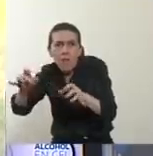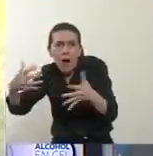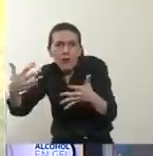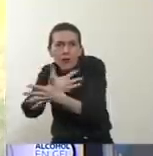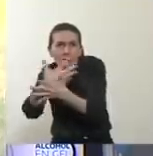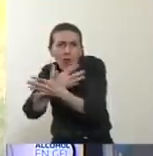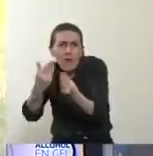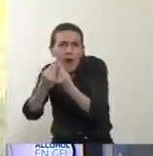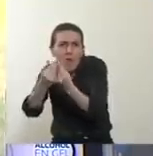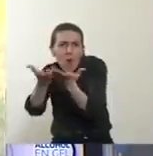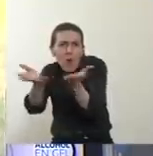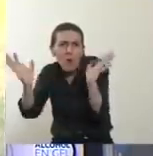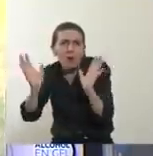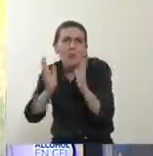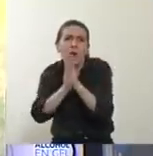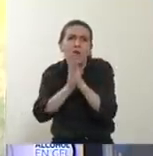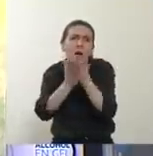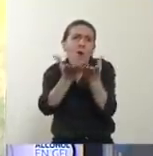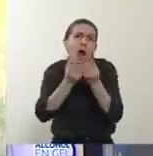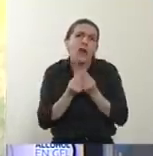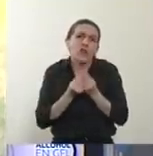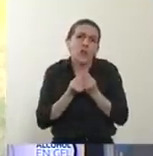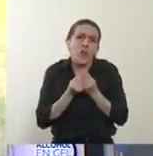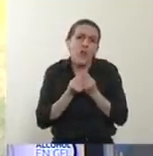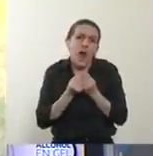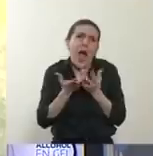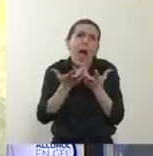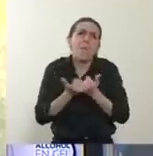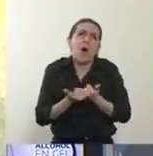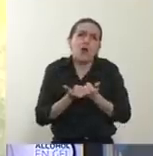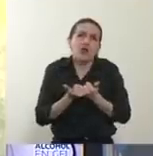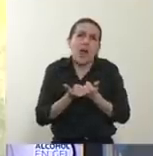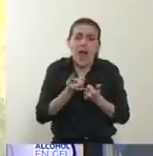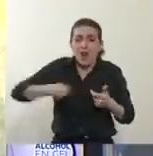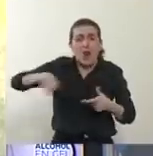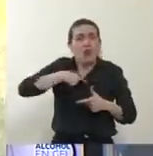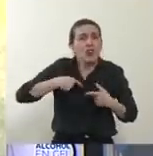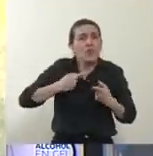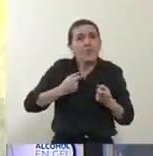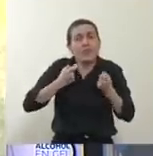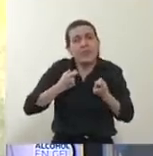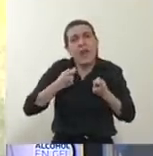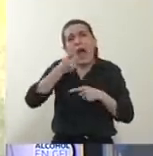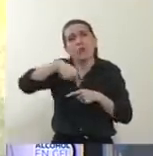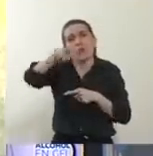les pido que nos ayuden y nos acompañen, porque nosotros los necesitamos, hoy más que nunca.